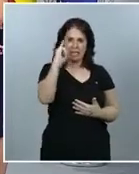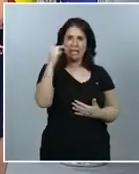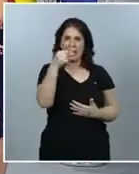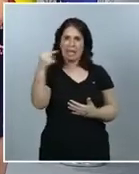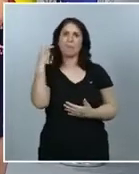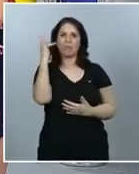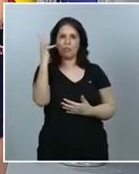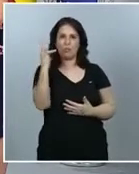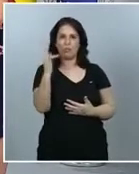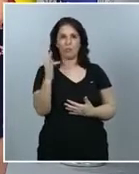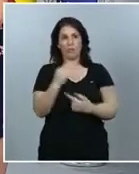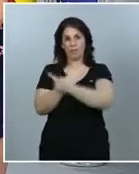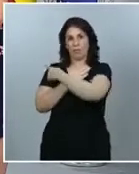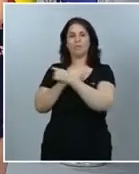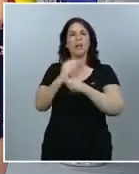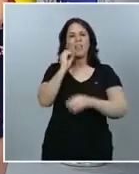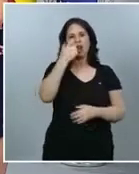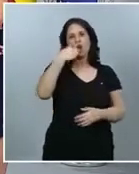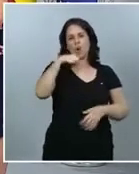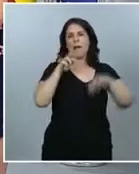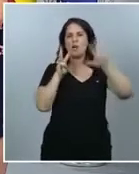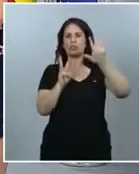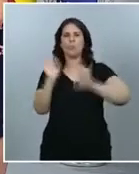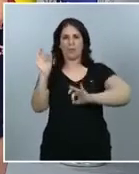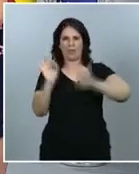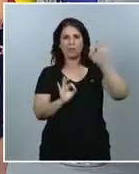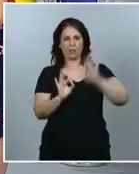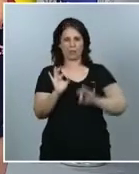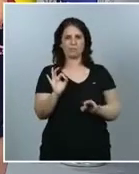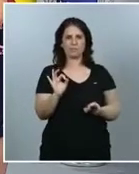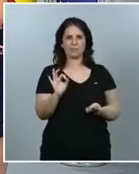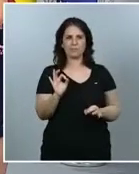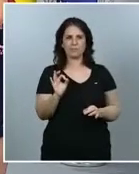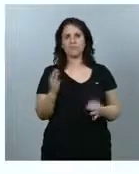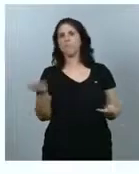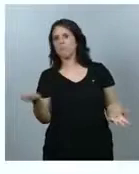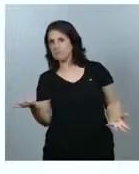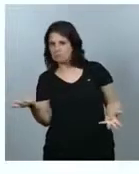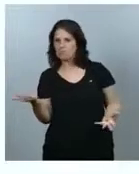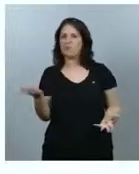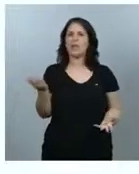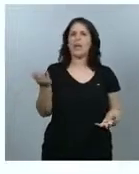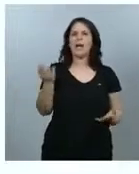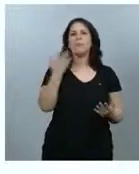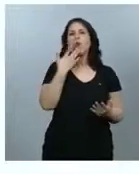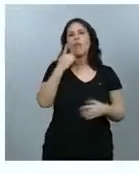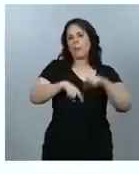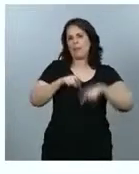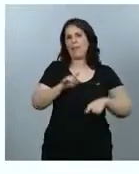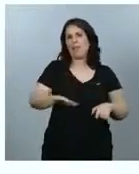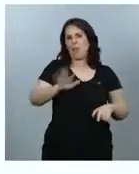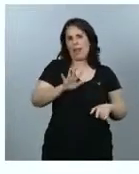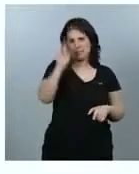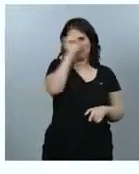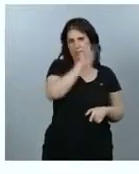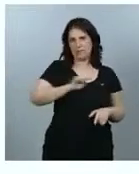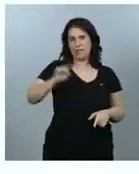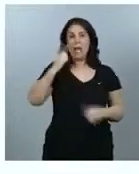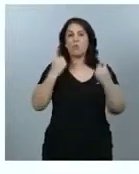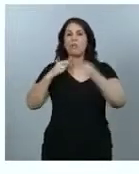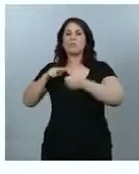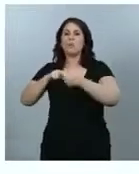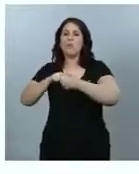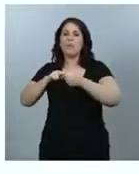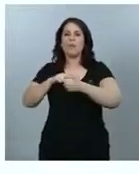globalmente de un 0,8% y, bueno, hay una cierta variabilidad geográfica, en algunas provincias se sitúa un poquito más